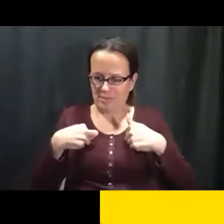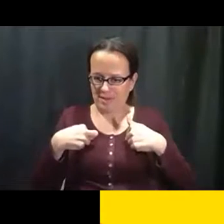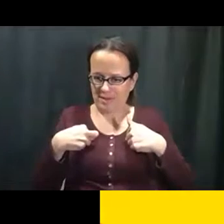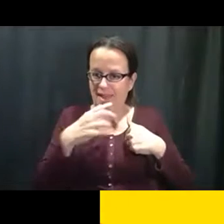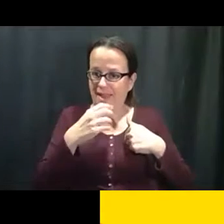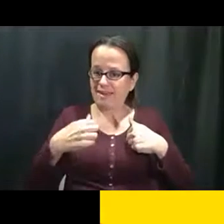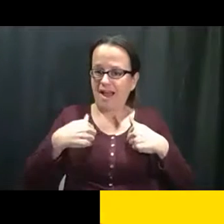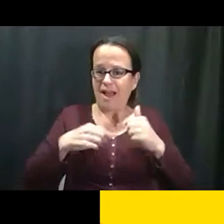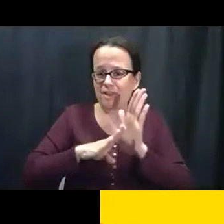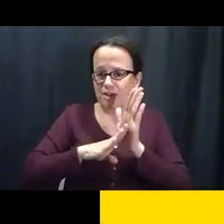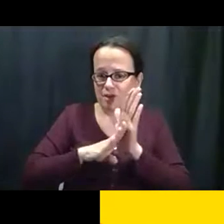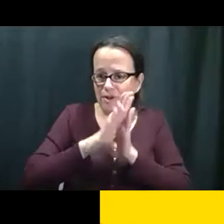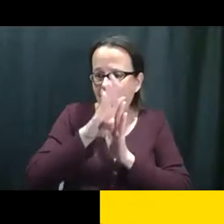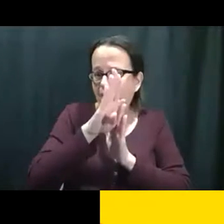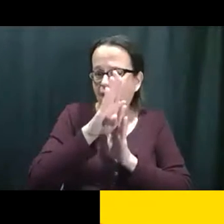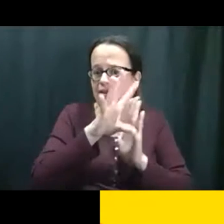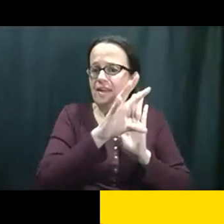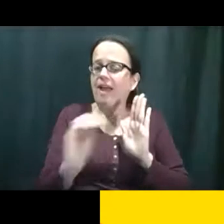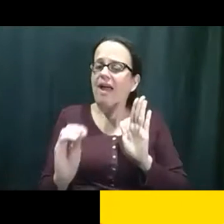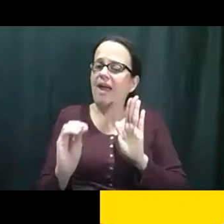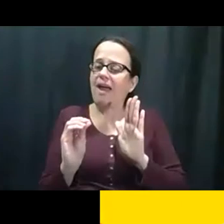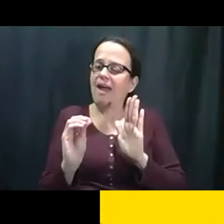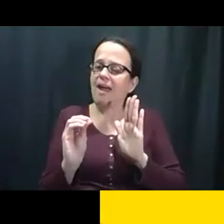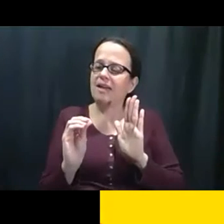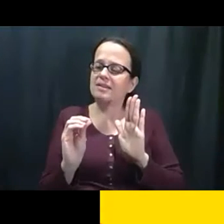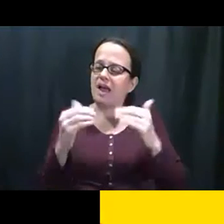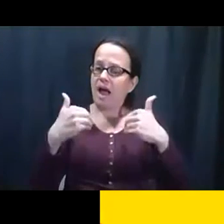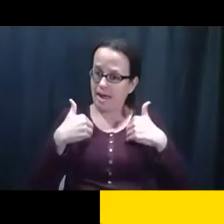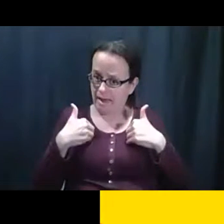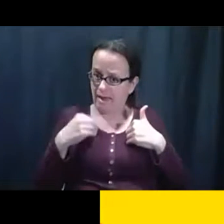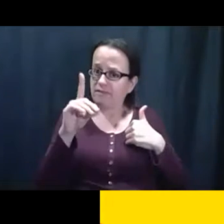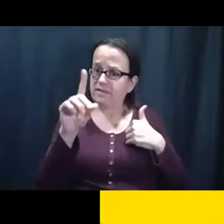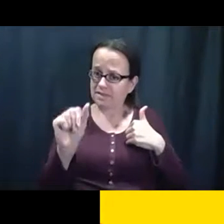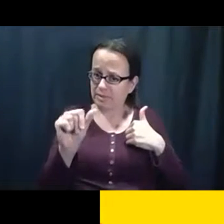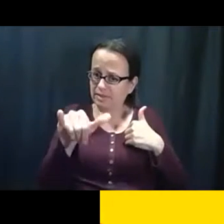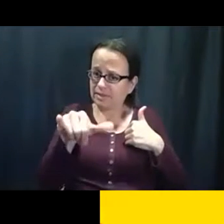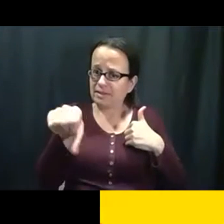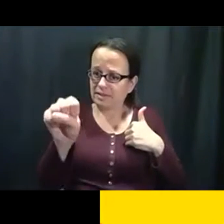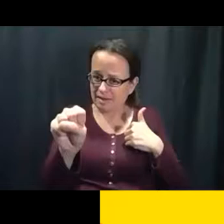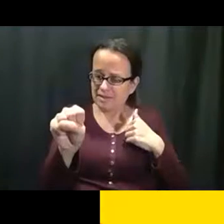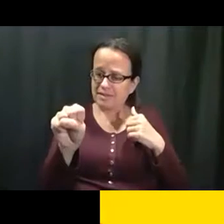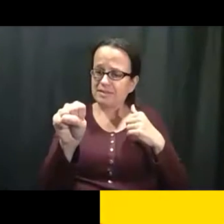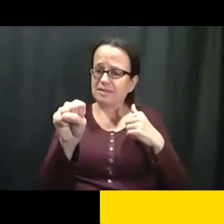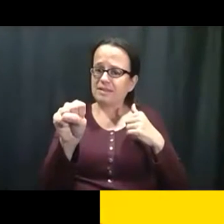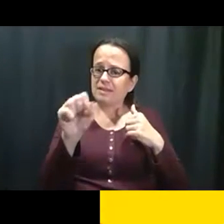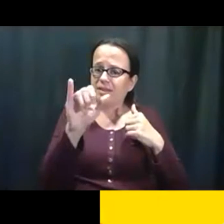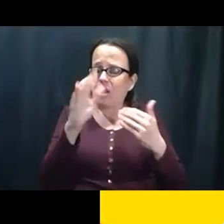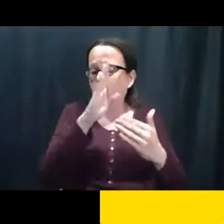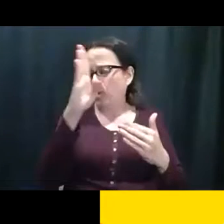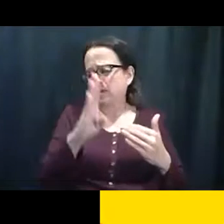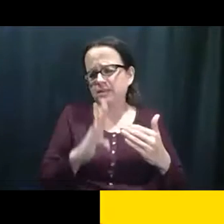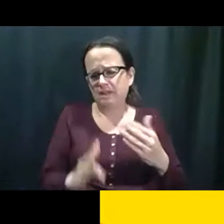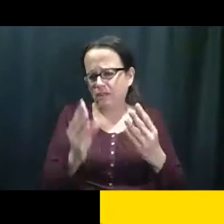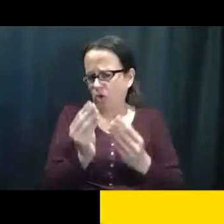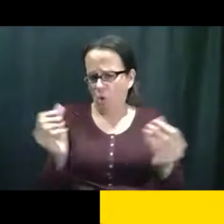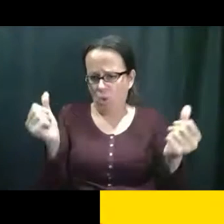Que, que, que me quieren. Y, y eso no tiene nada que